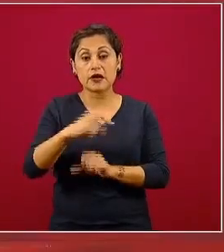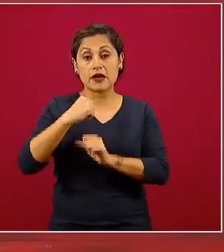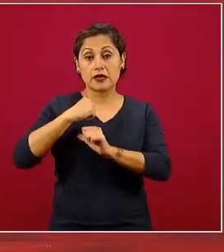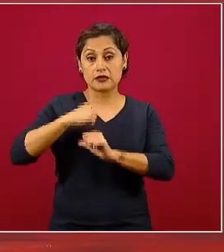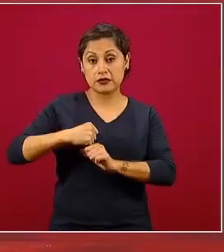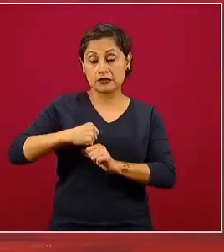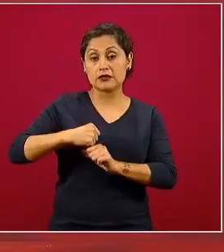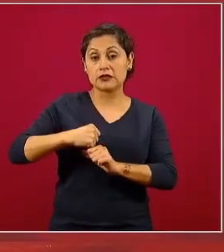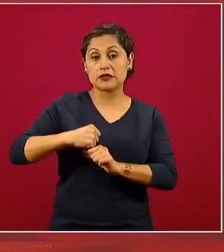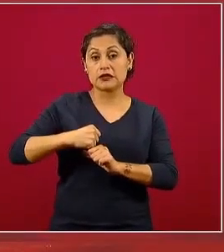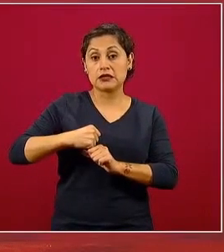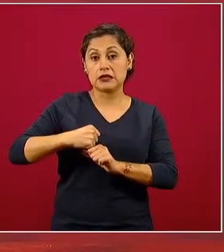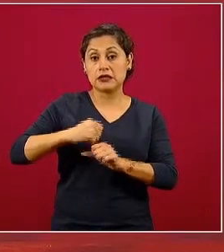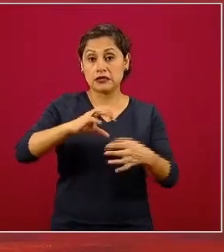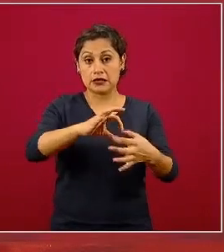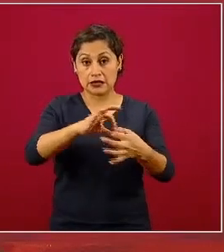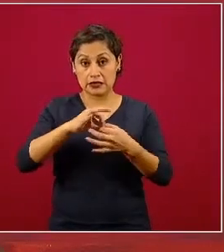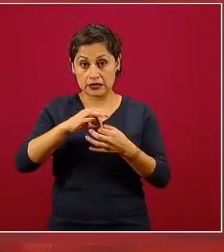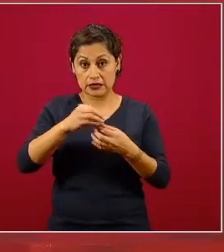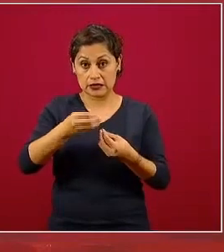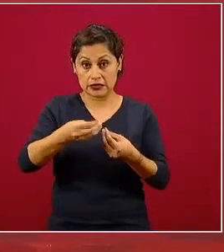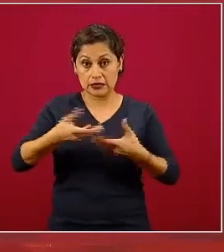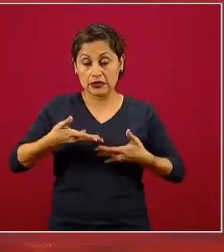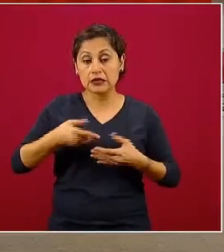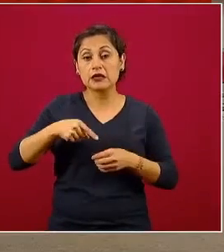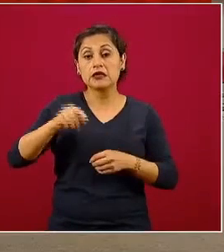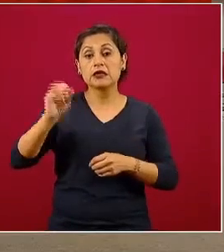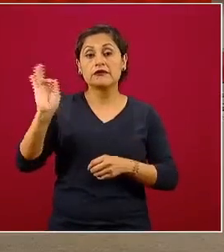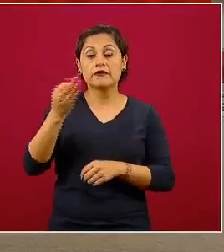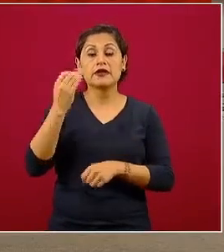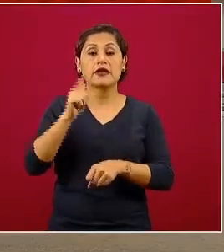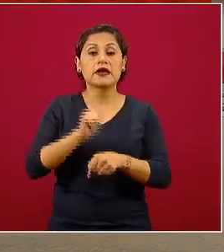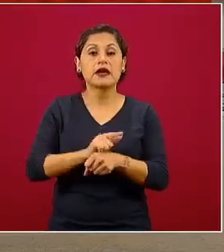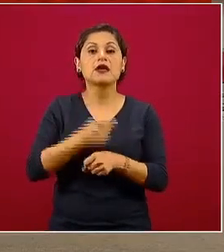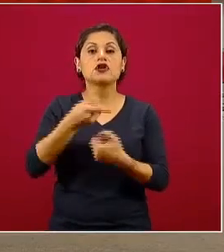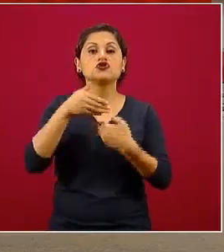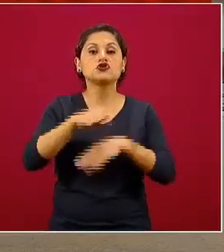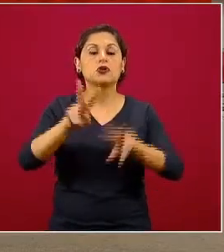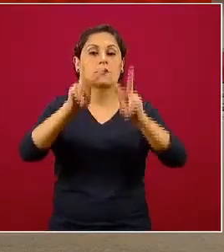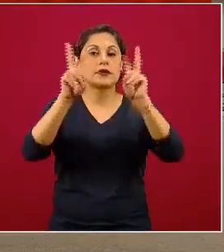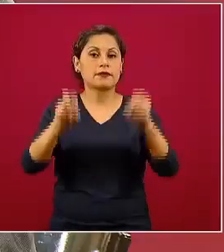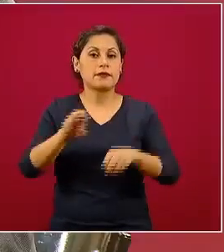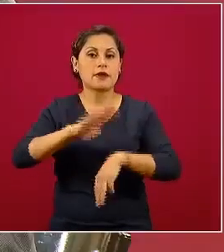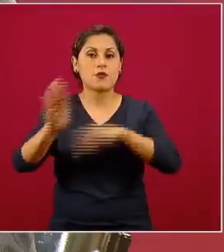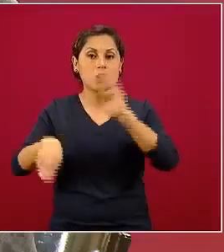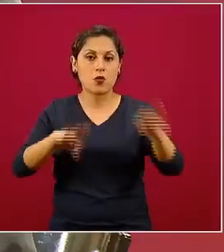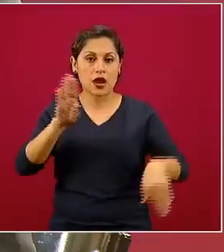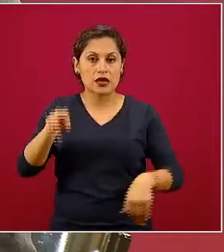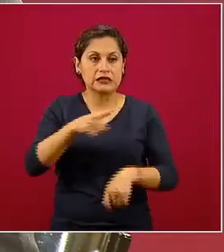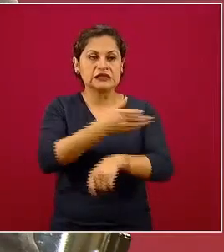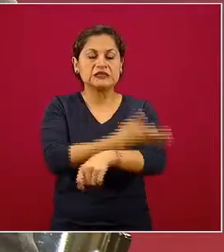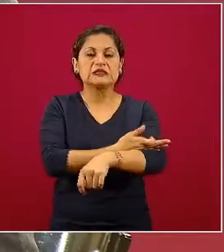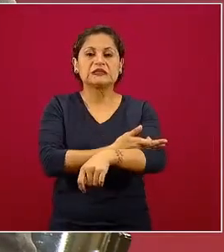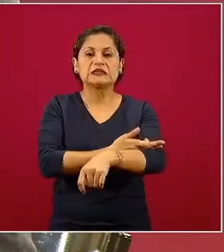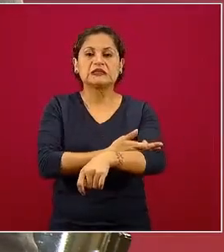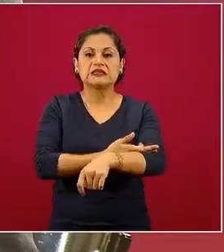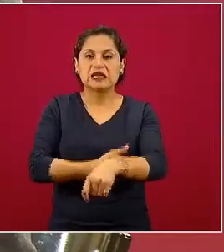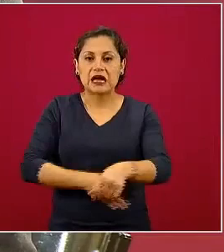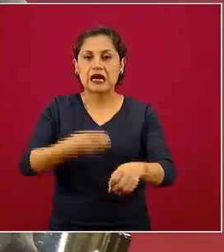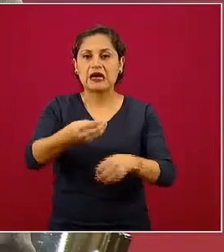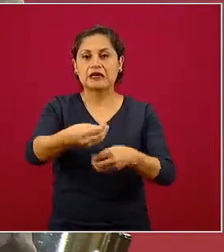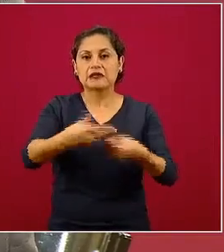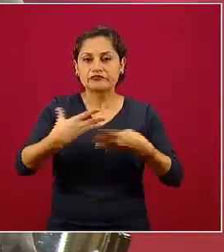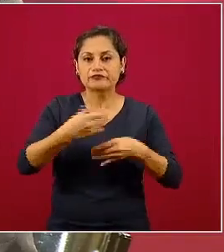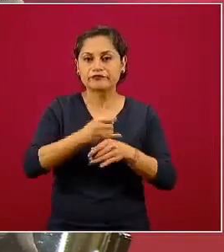de las muertes tiene un desfase no lo consideramos un indicador útil para